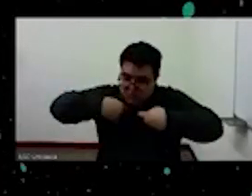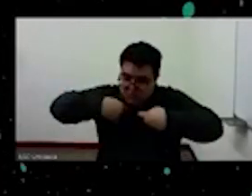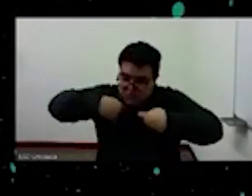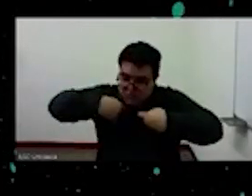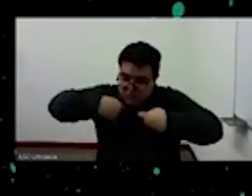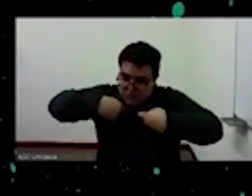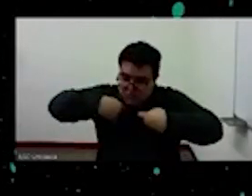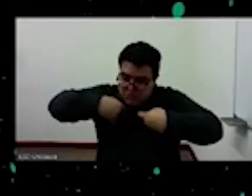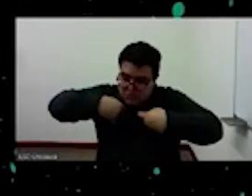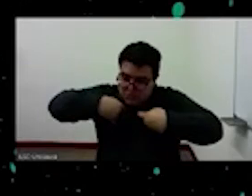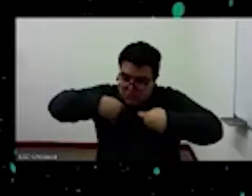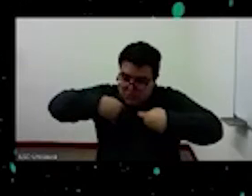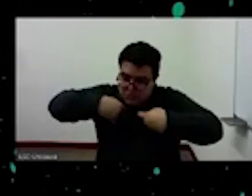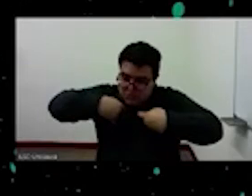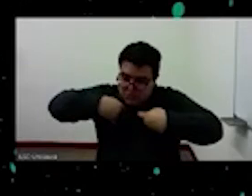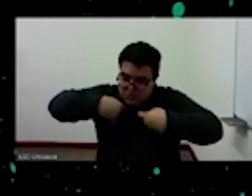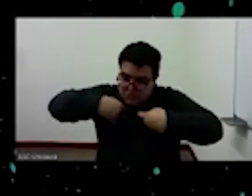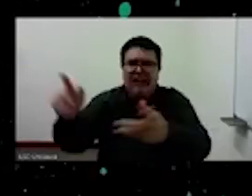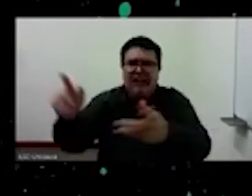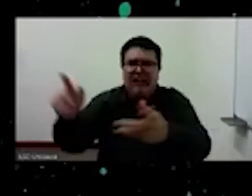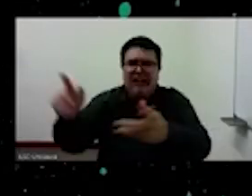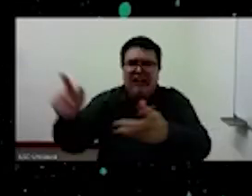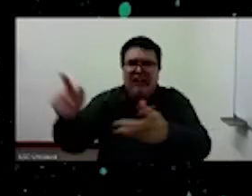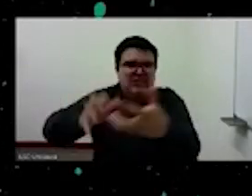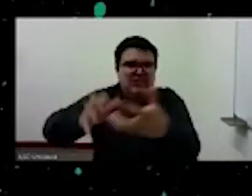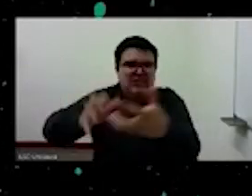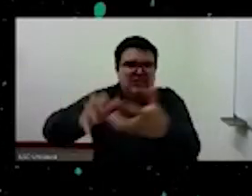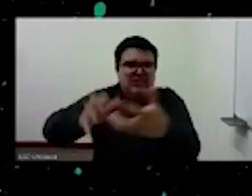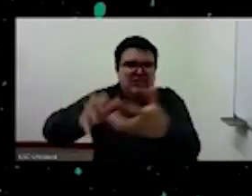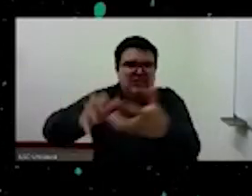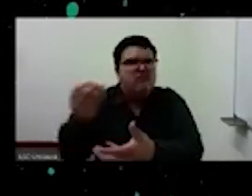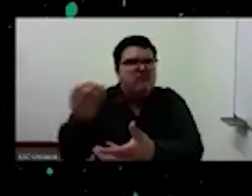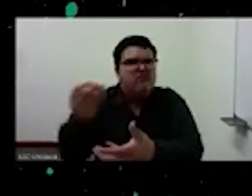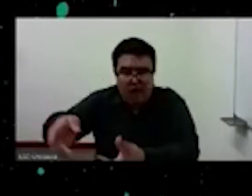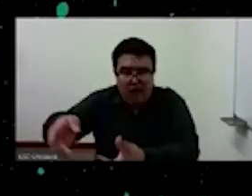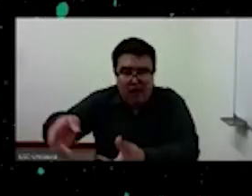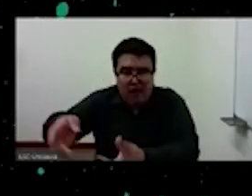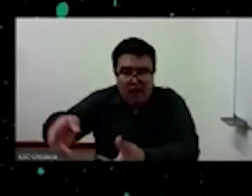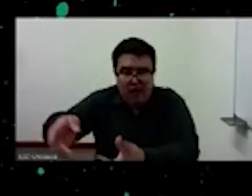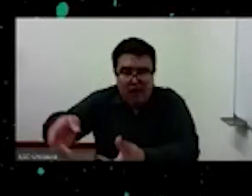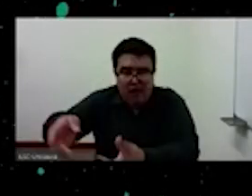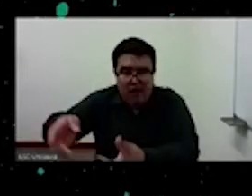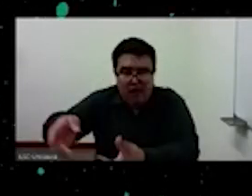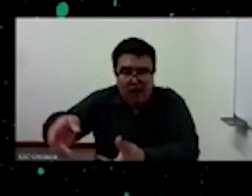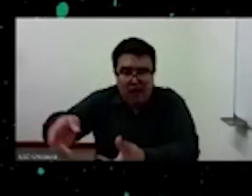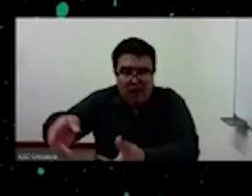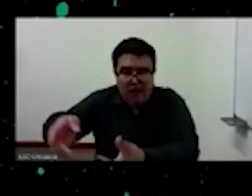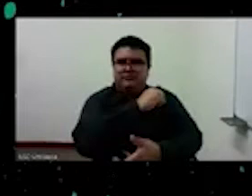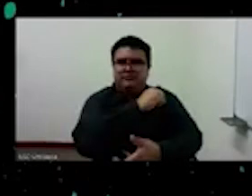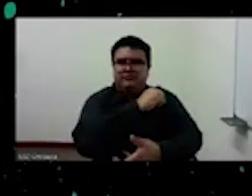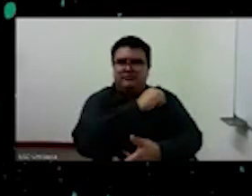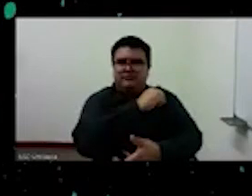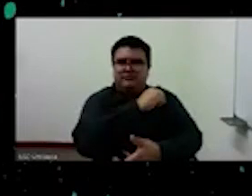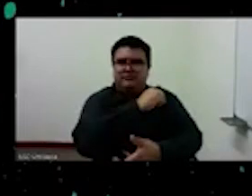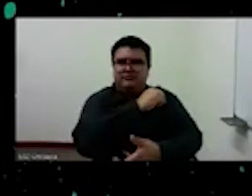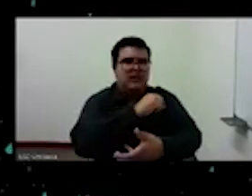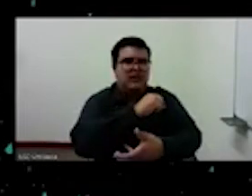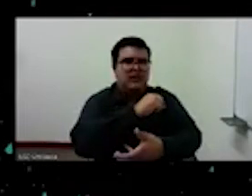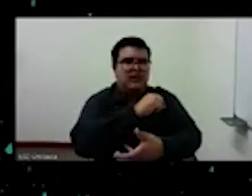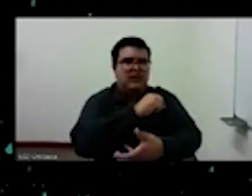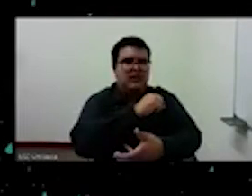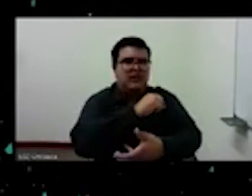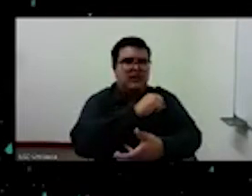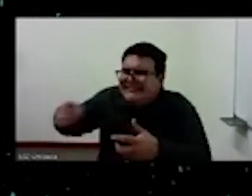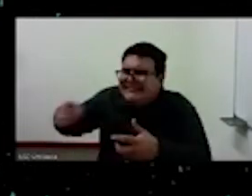es interpretar el caos es encontrar el sentido el mensaje que el caos